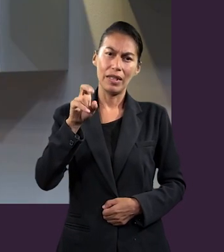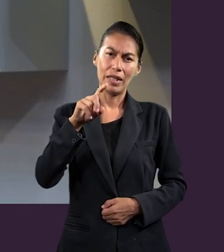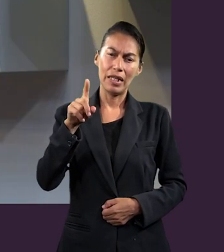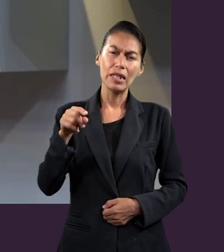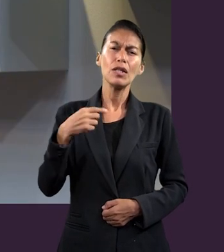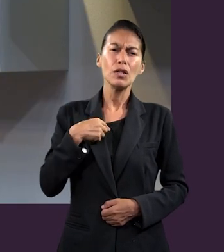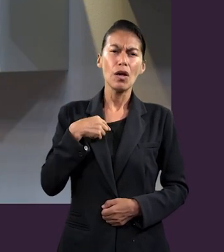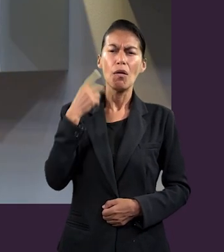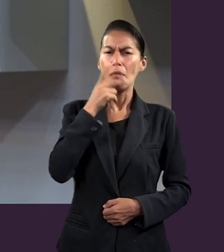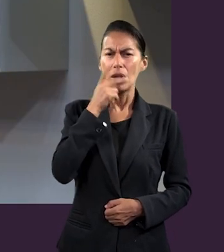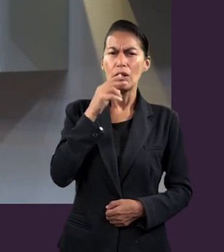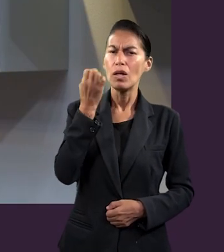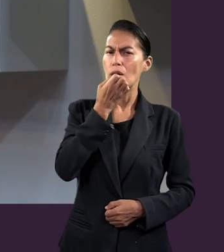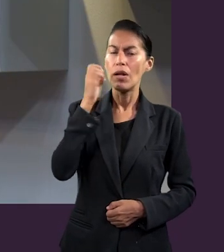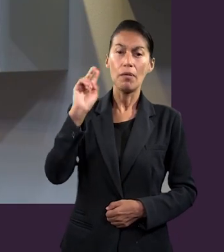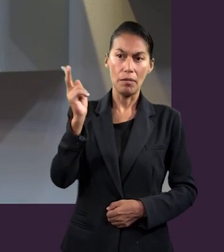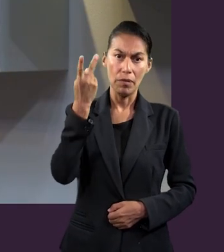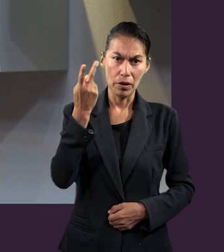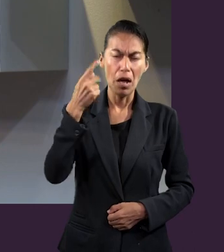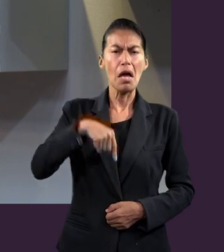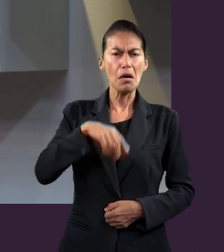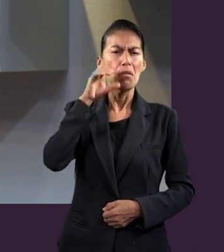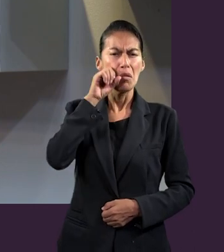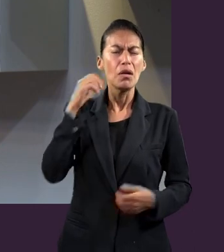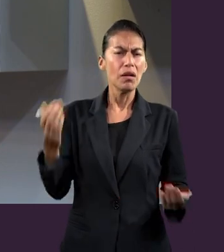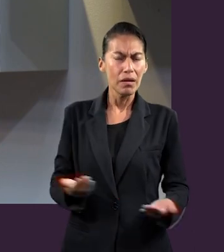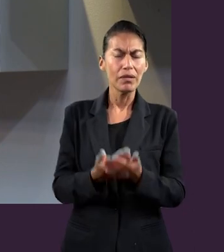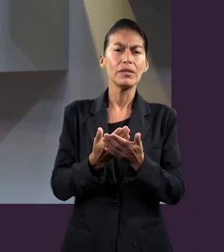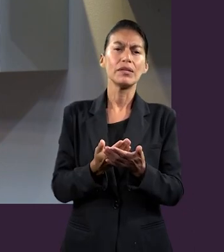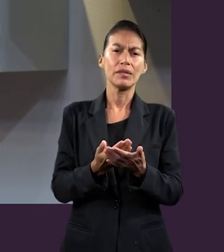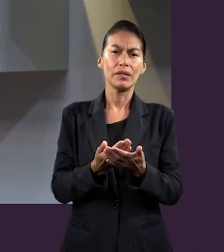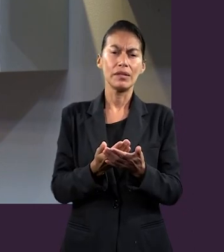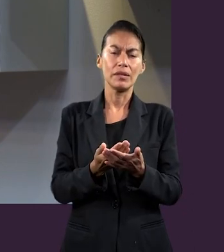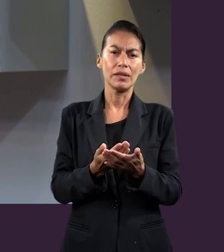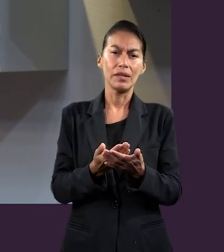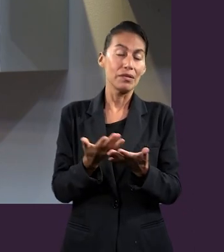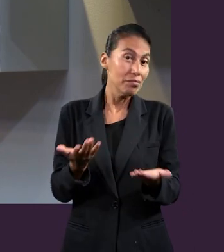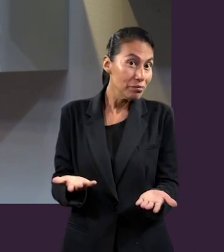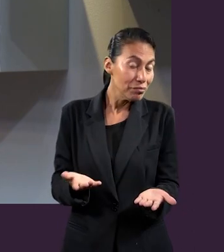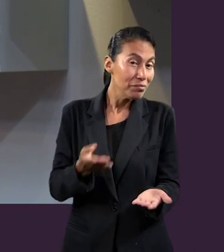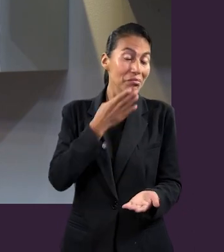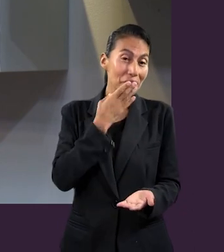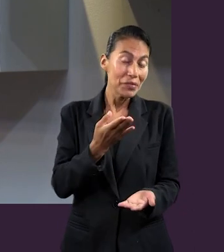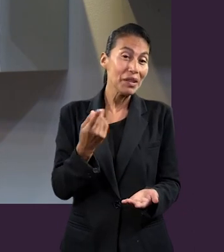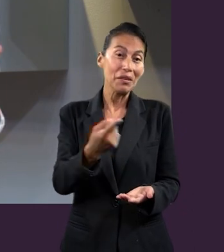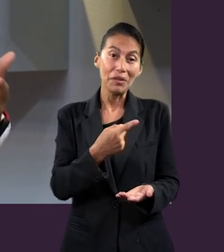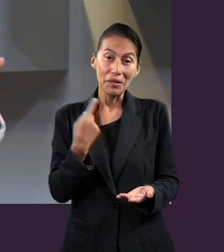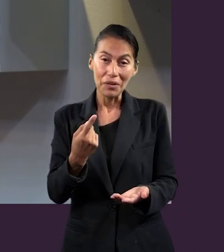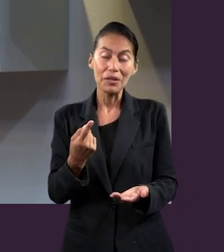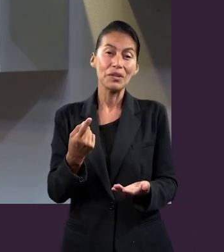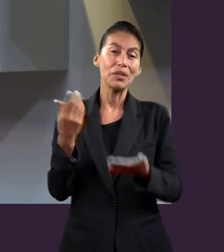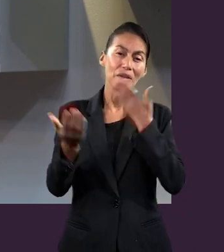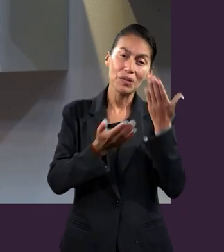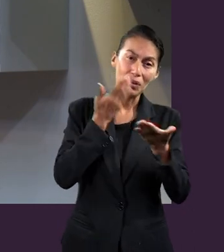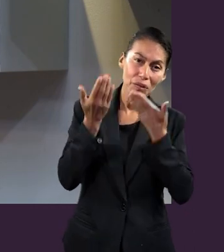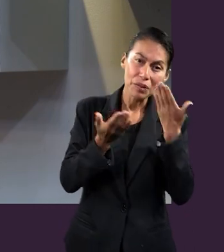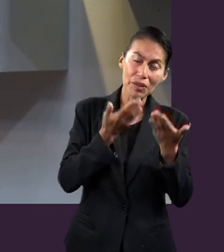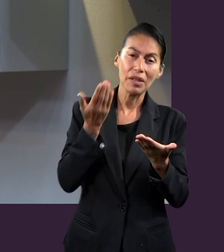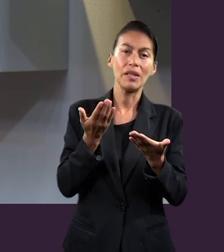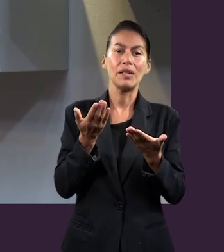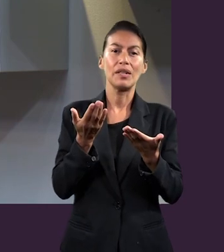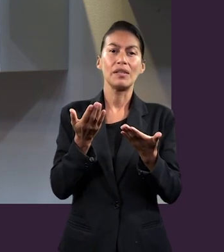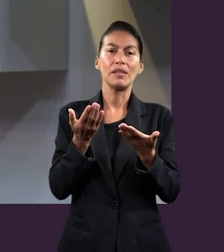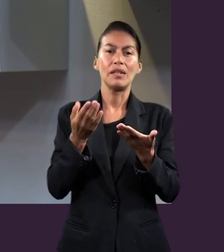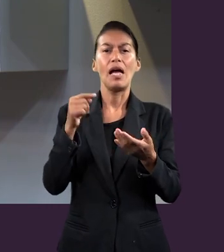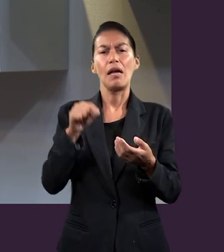capellán en la escuela preparatoria, soy originario de aquí, de Montemorelos, y pues estamos aquí para repasar